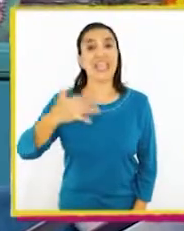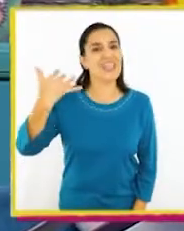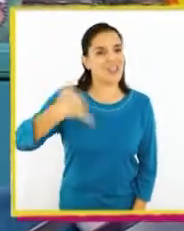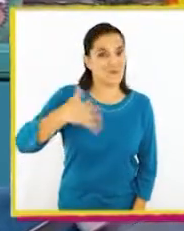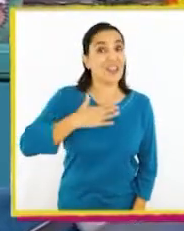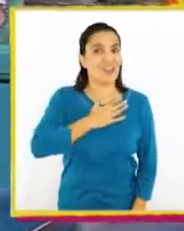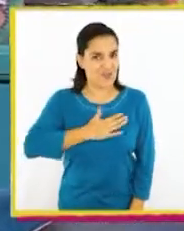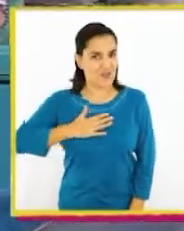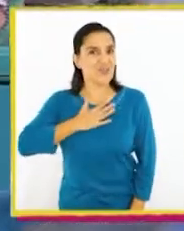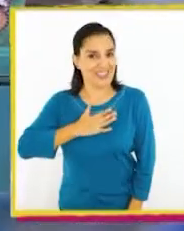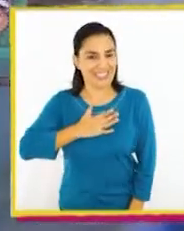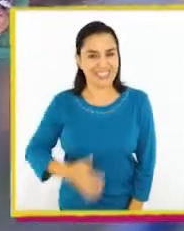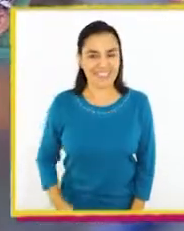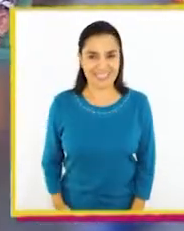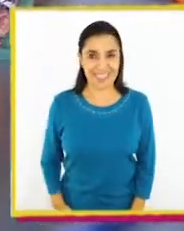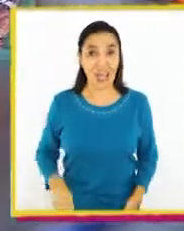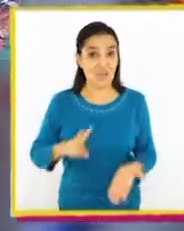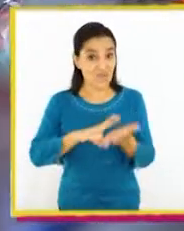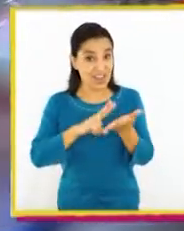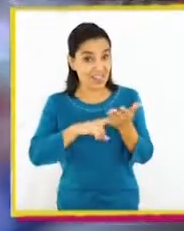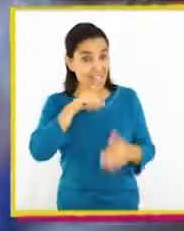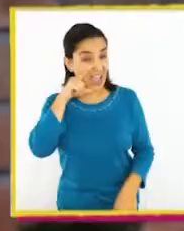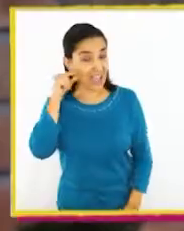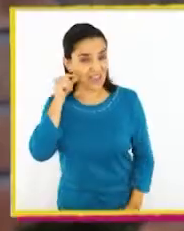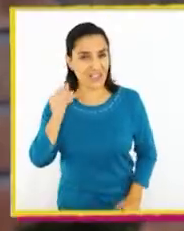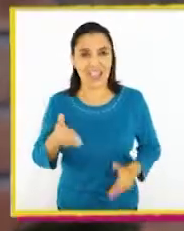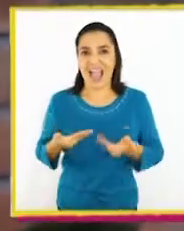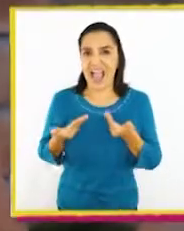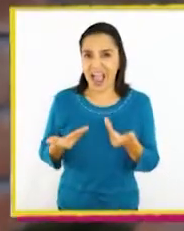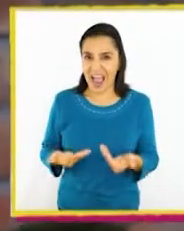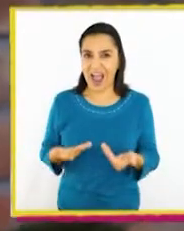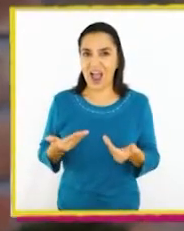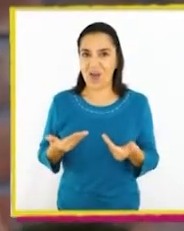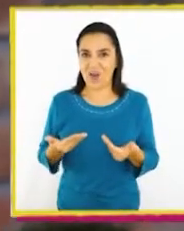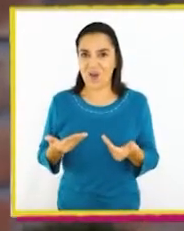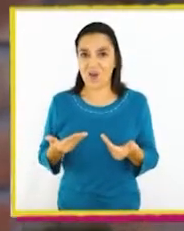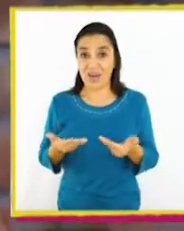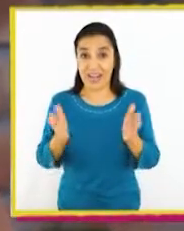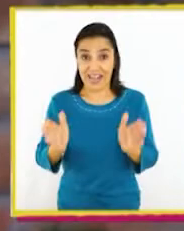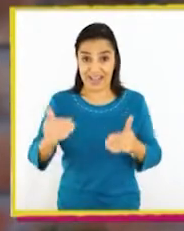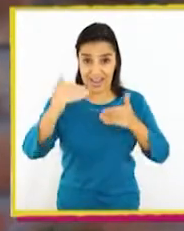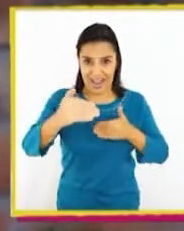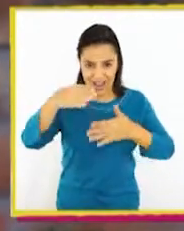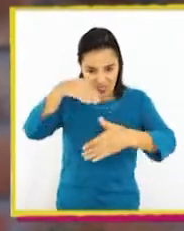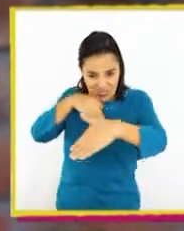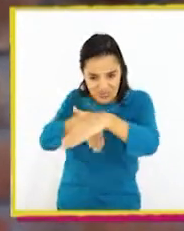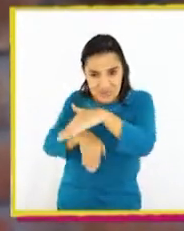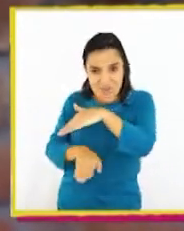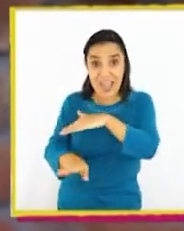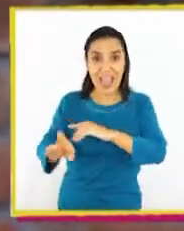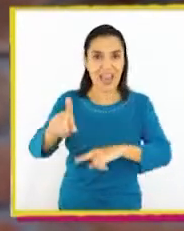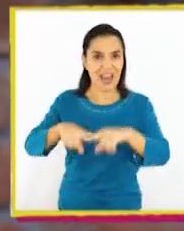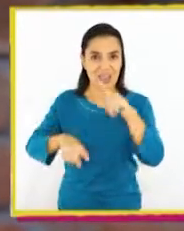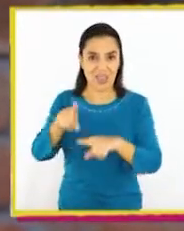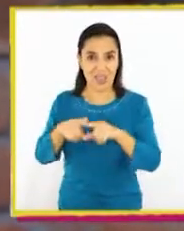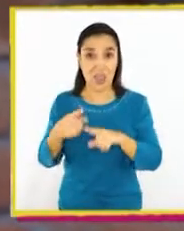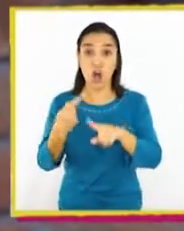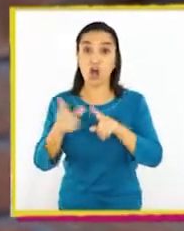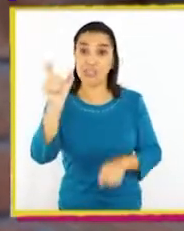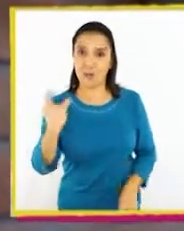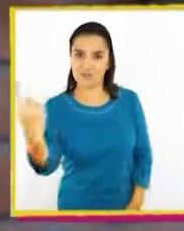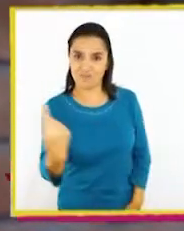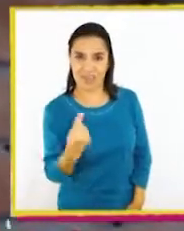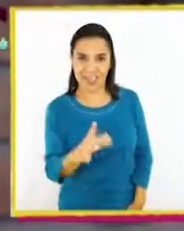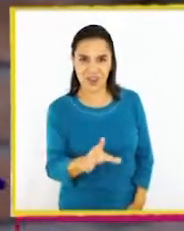Lo importante es que les guste. ¿Cierto, Aref? Ahora, a enterrar mi tesoro para que alguien lo encuentre.